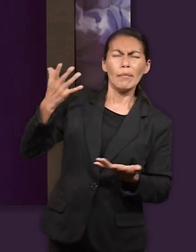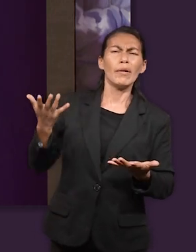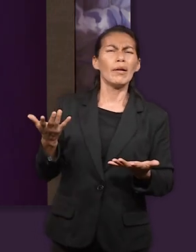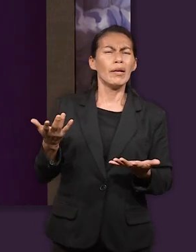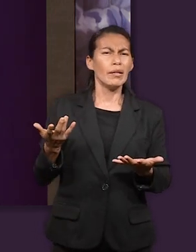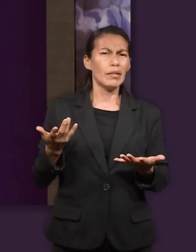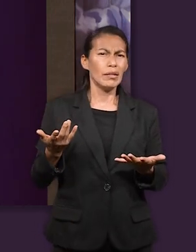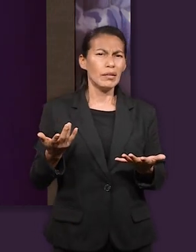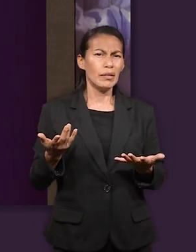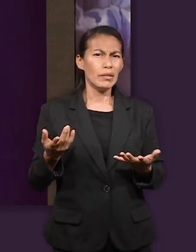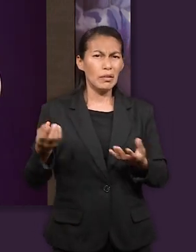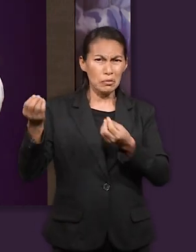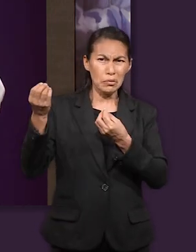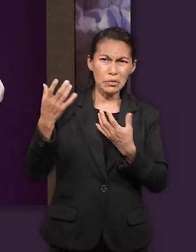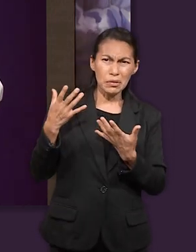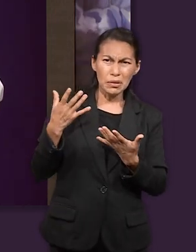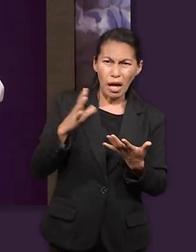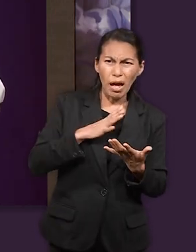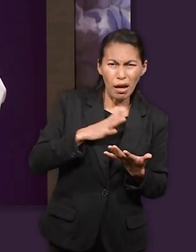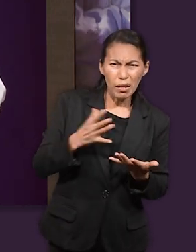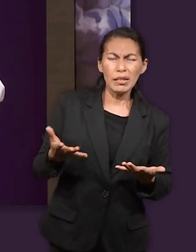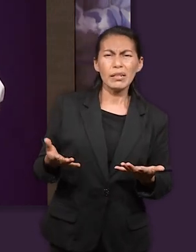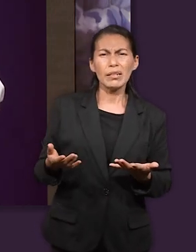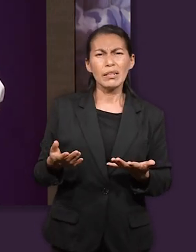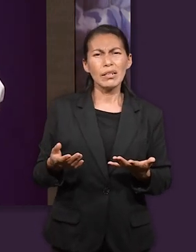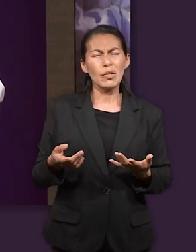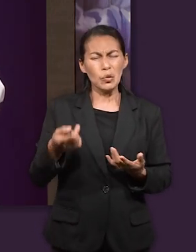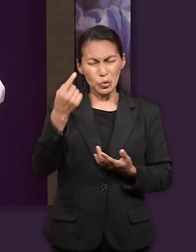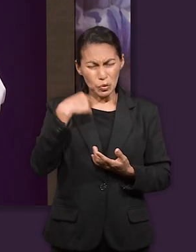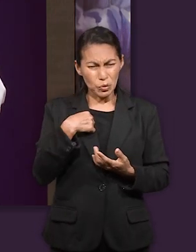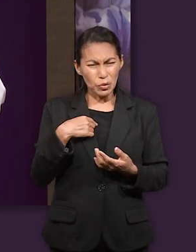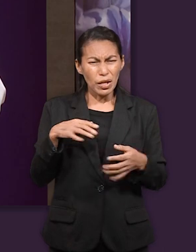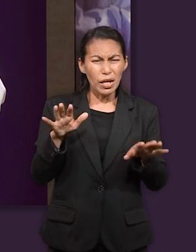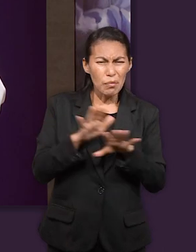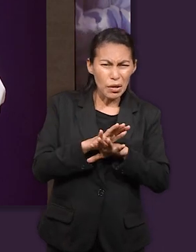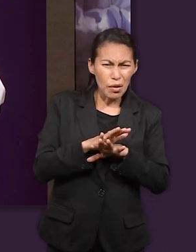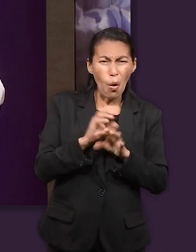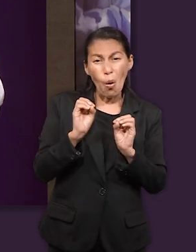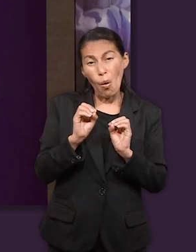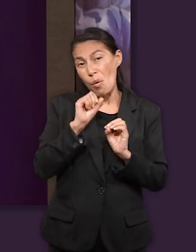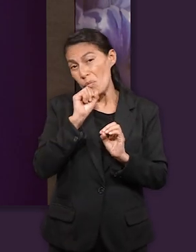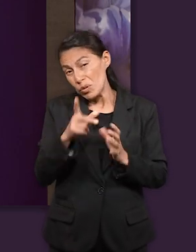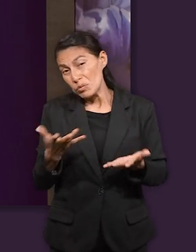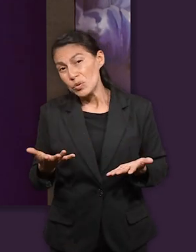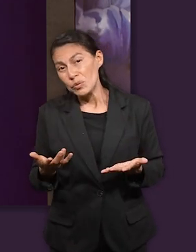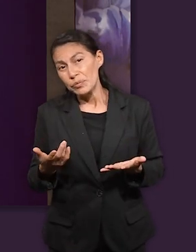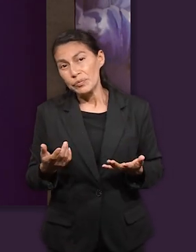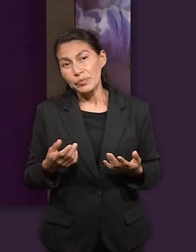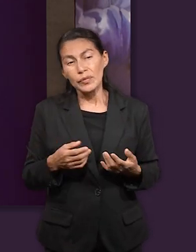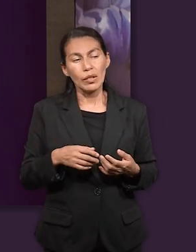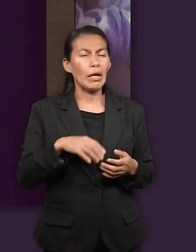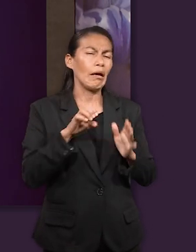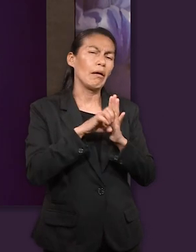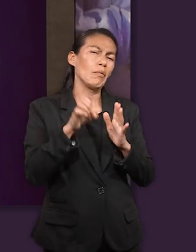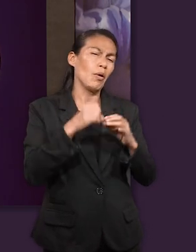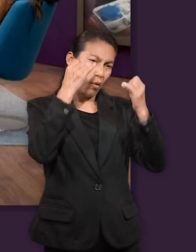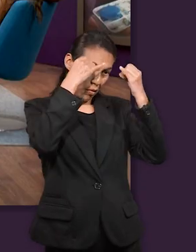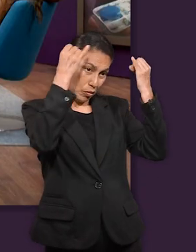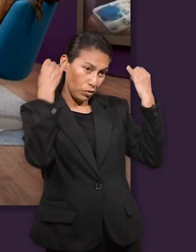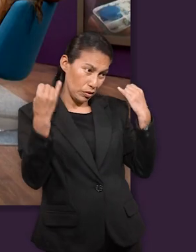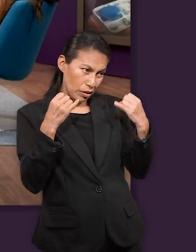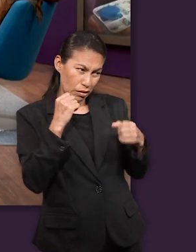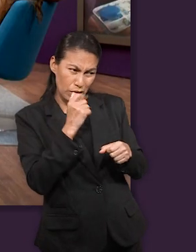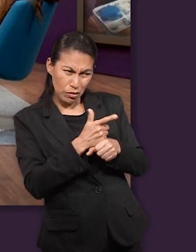pruebas que Dios manda no solamente es como para darnos cuenta si ya realmente hemos cambiado